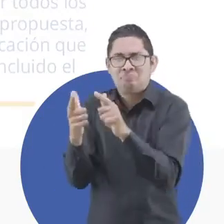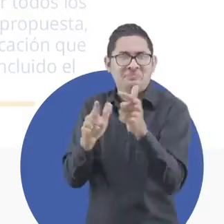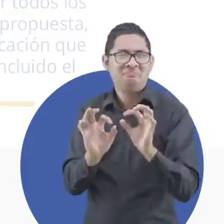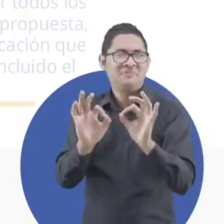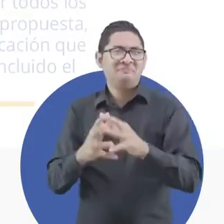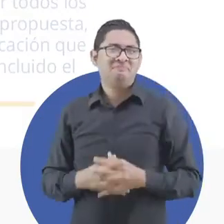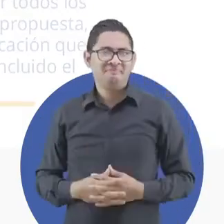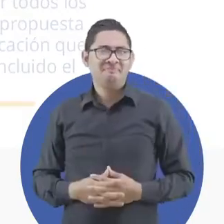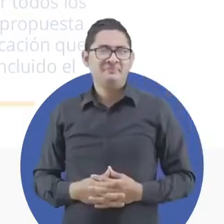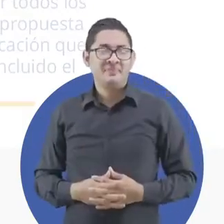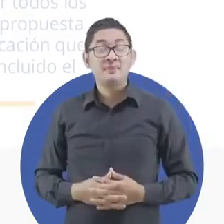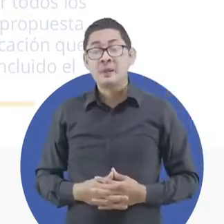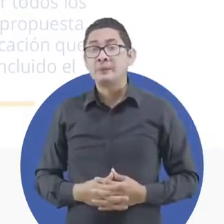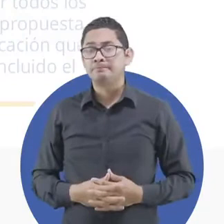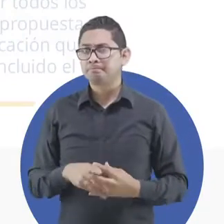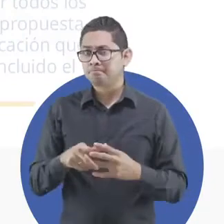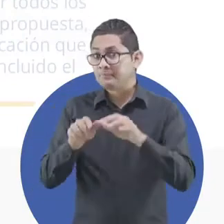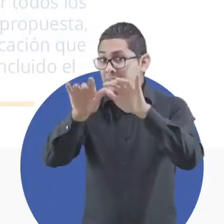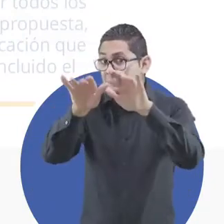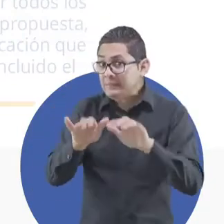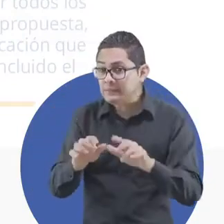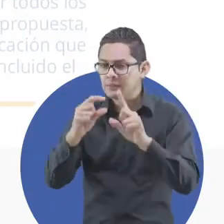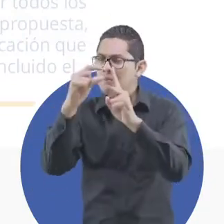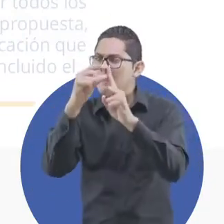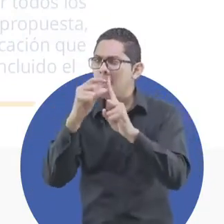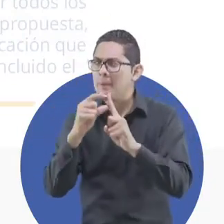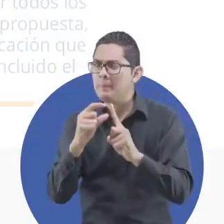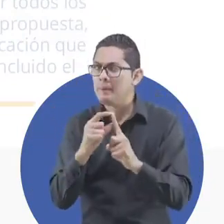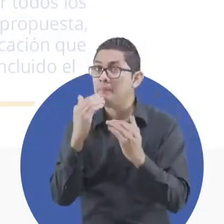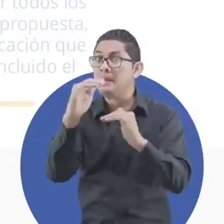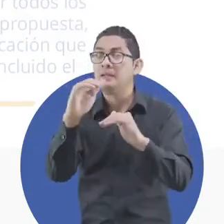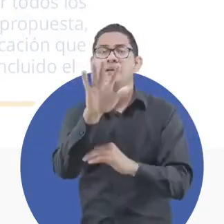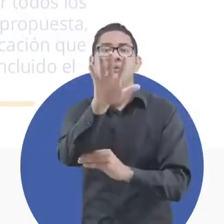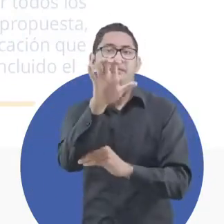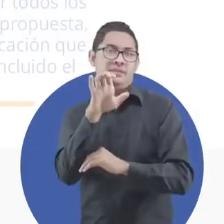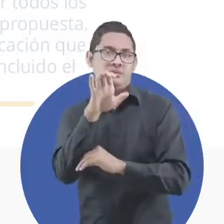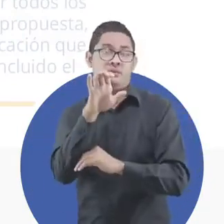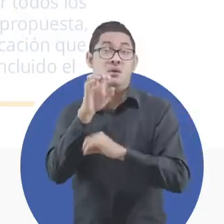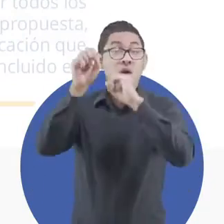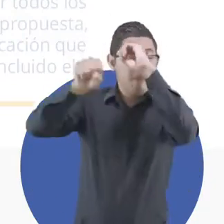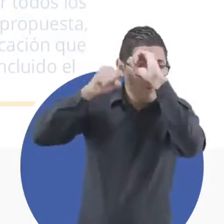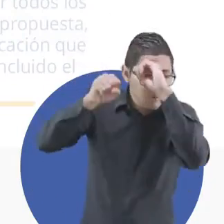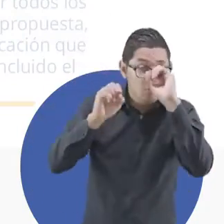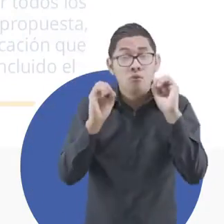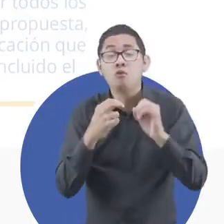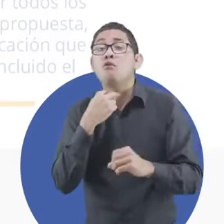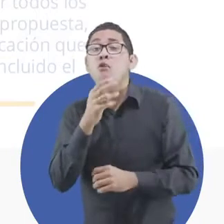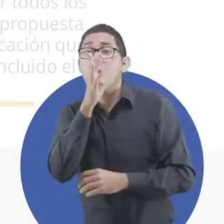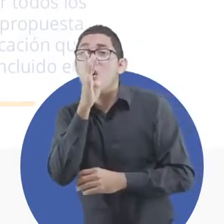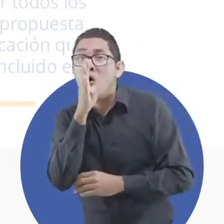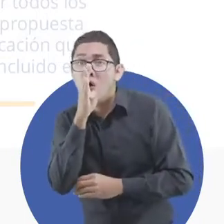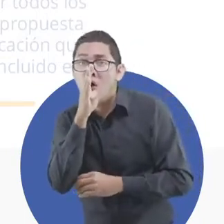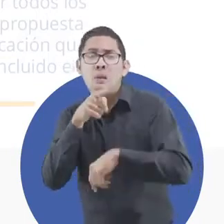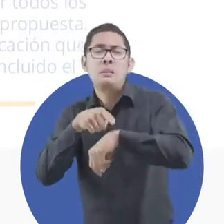completar y subir tu propuesta. Tienes hasta 500 palabras en formato texto y dos minutos para video y audio.